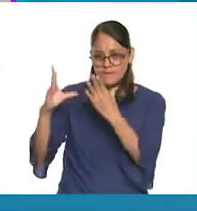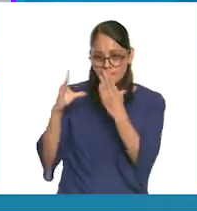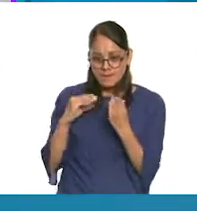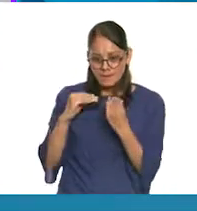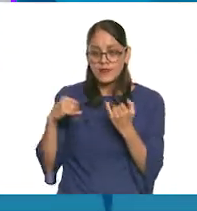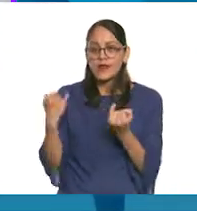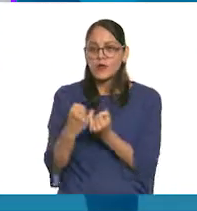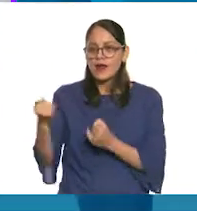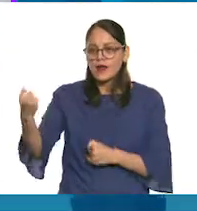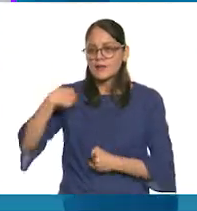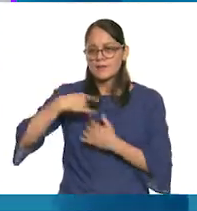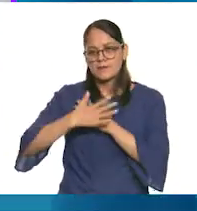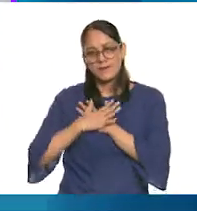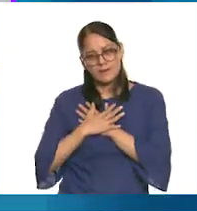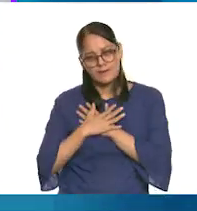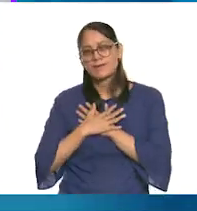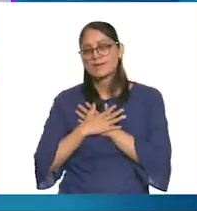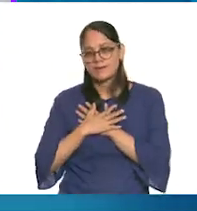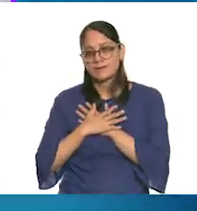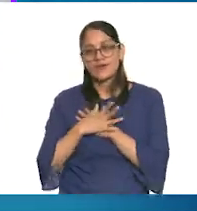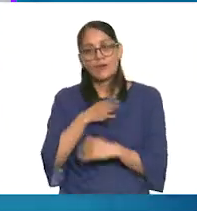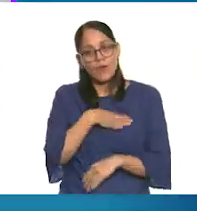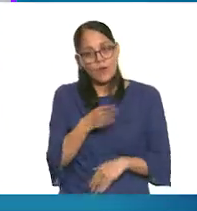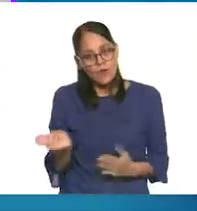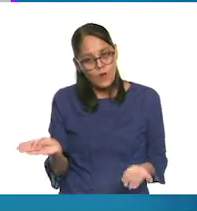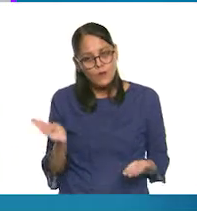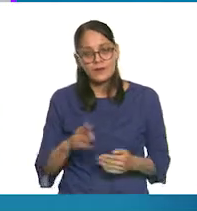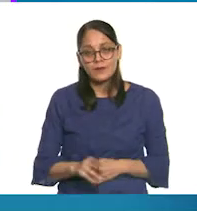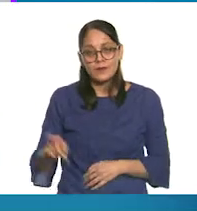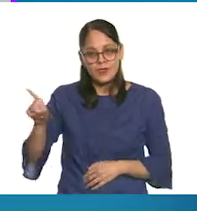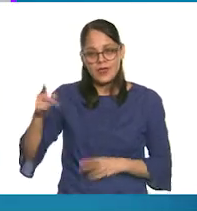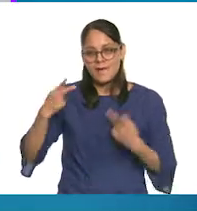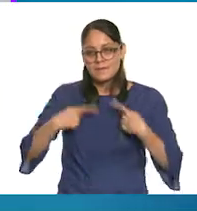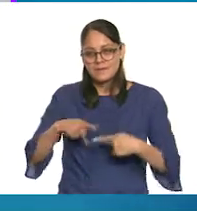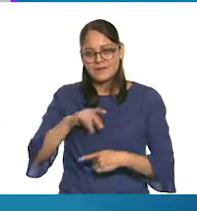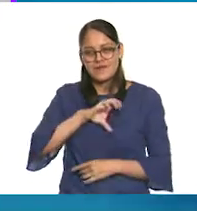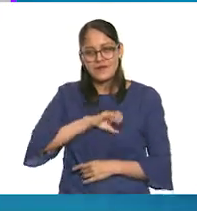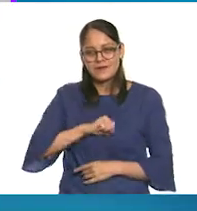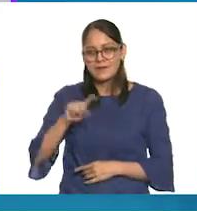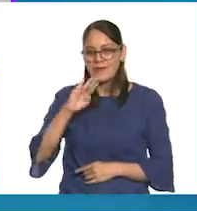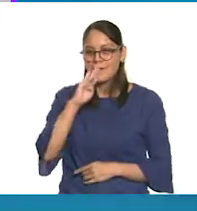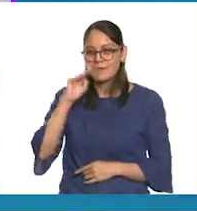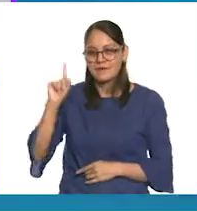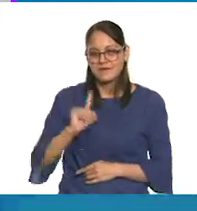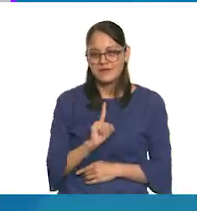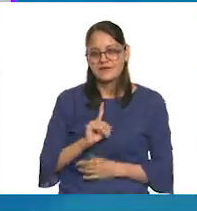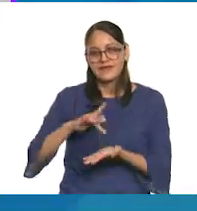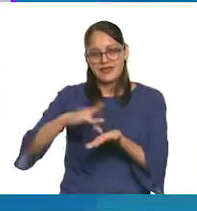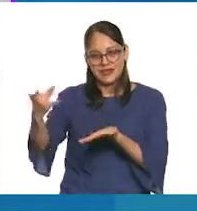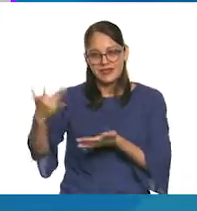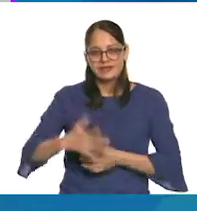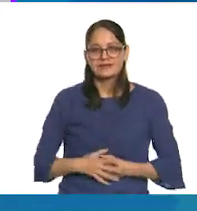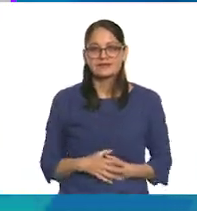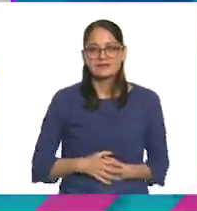y por cuidarme. Bueno, ella es mi persona favorita. Gracias.